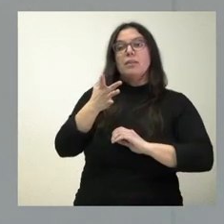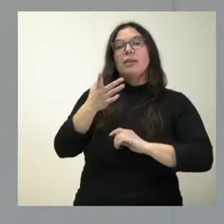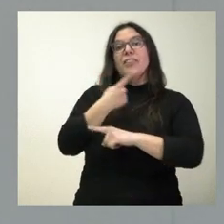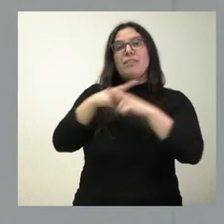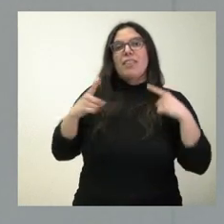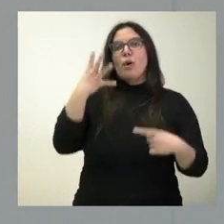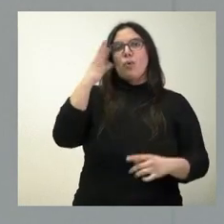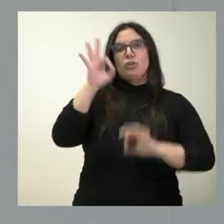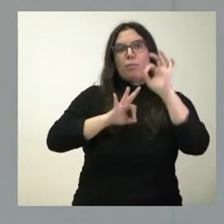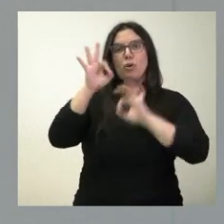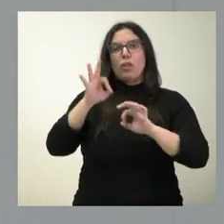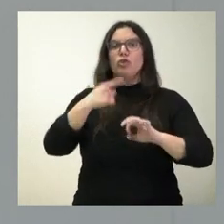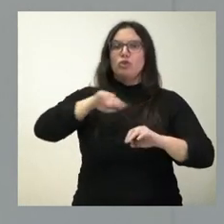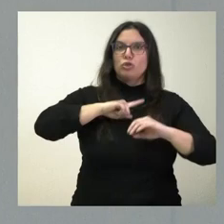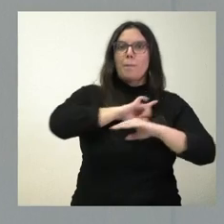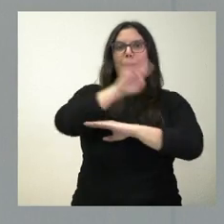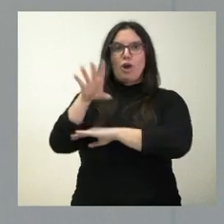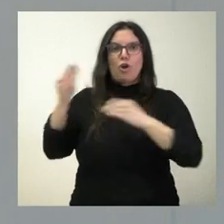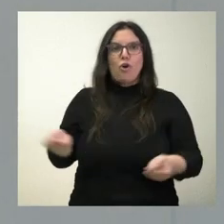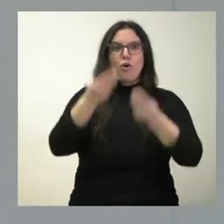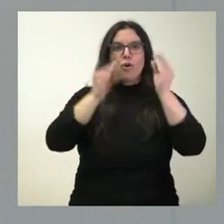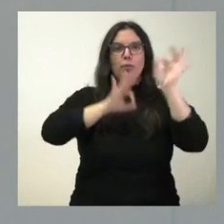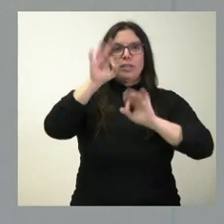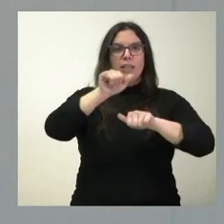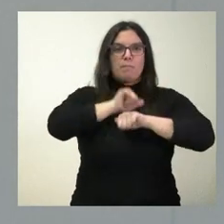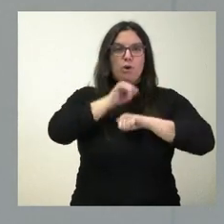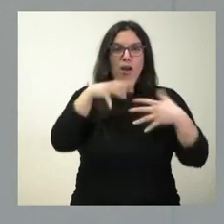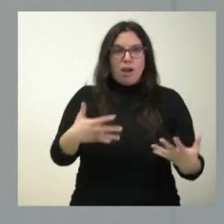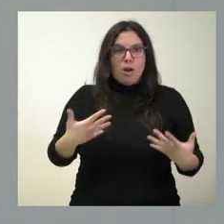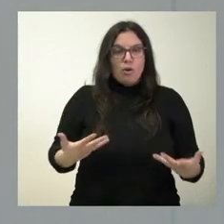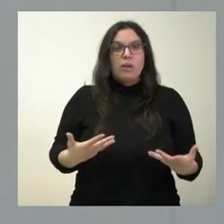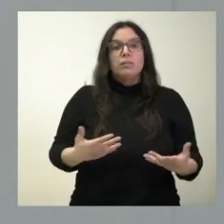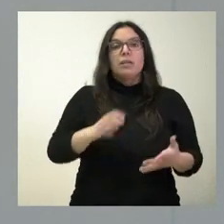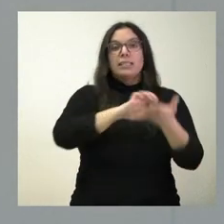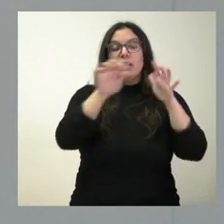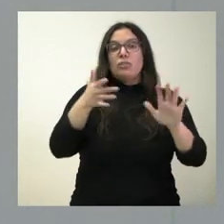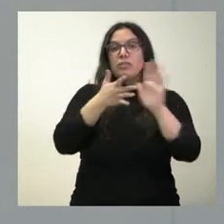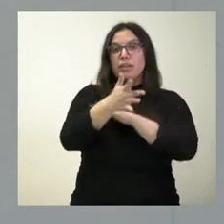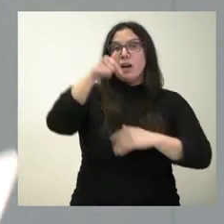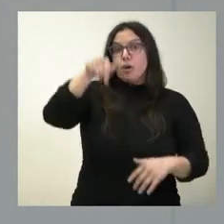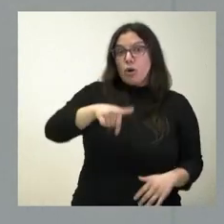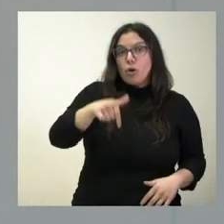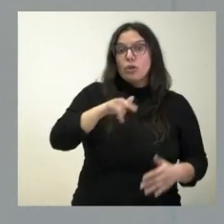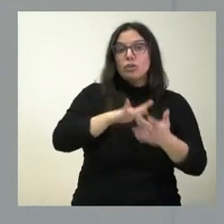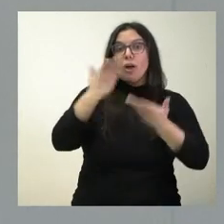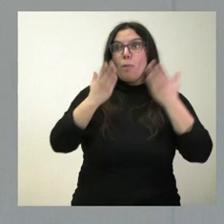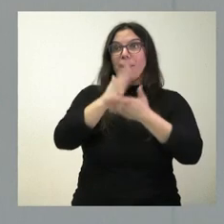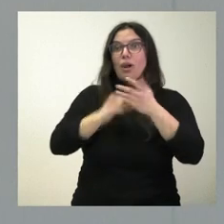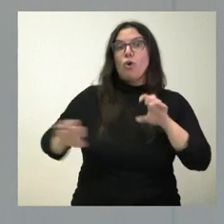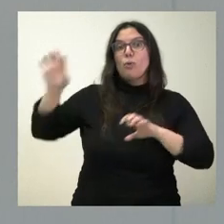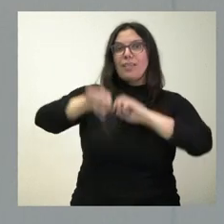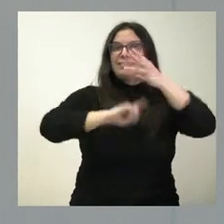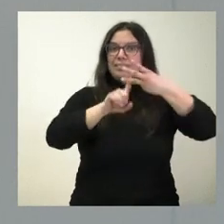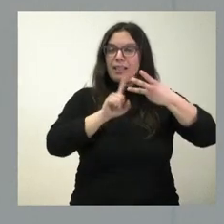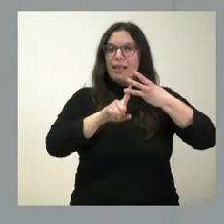diferencia a favor de Castilla y León en términos de tasa de paro. que tenemos hoy, Castilla y León es hoy la tercera comunidad autónoma de España